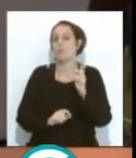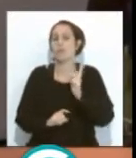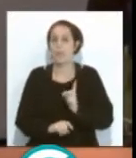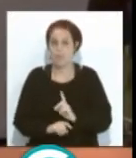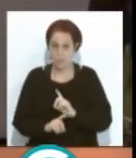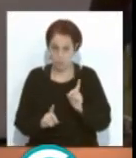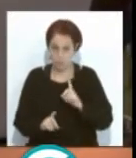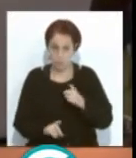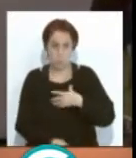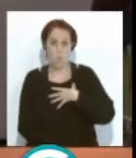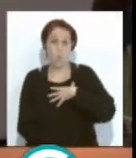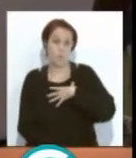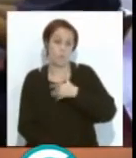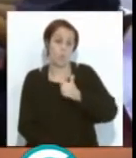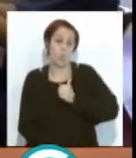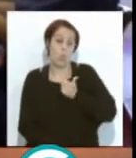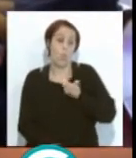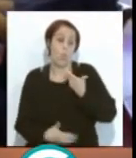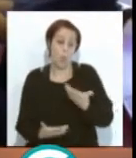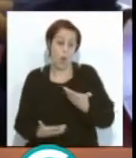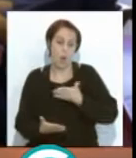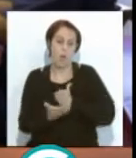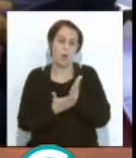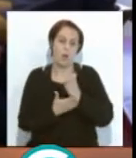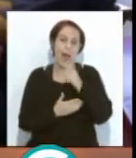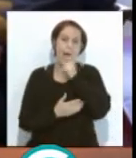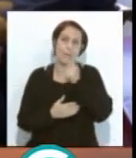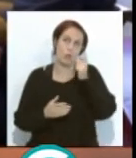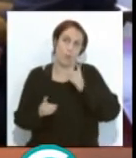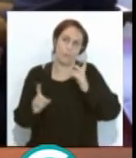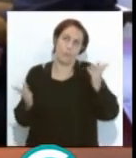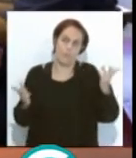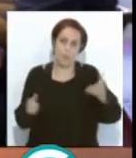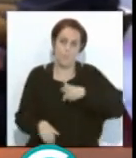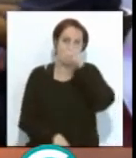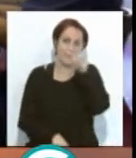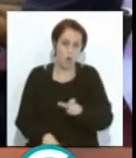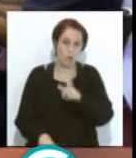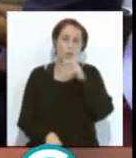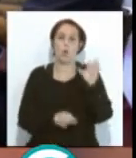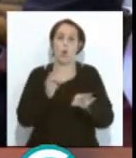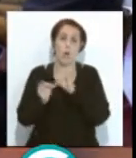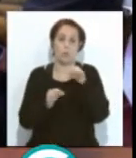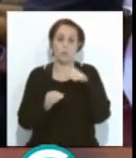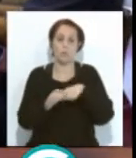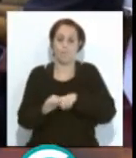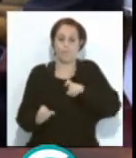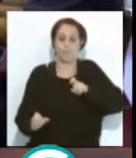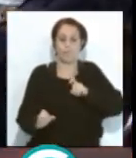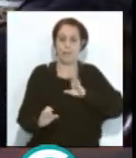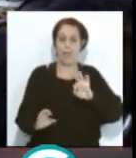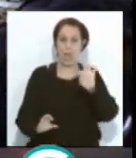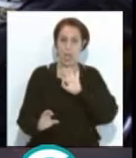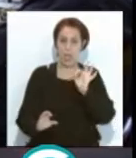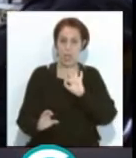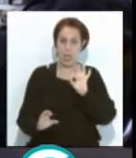es lógicamente un árbitro, una persona o un órgano, lo que sea que no tenga nada que ver. El problema es